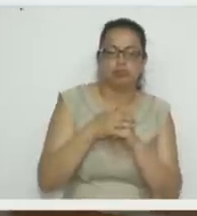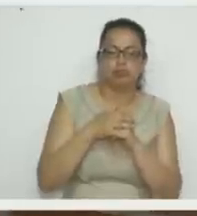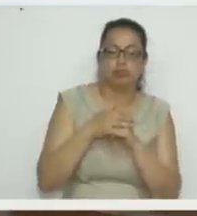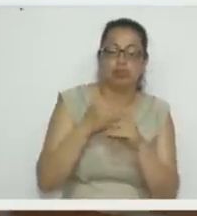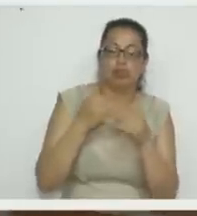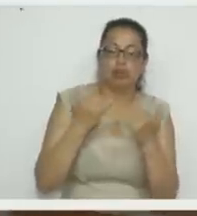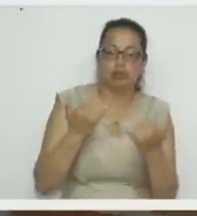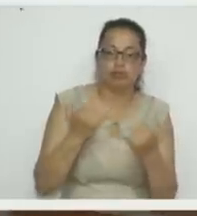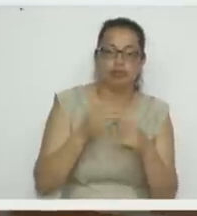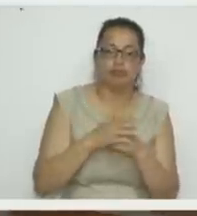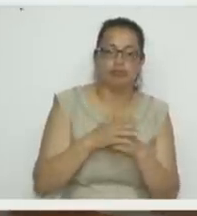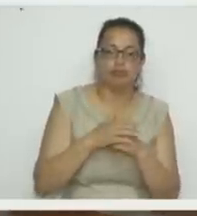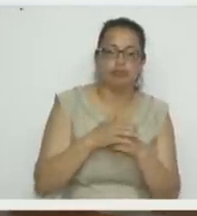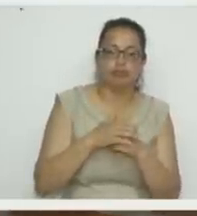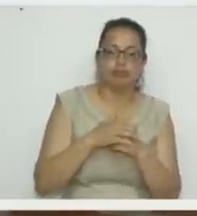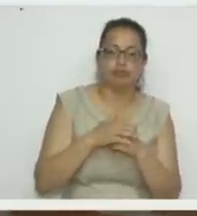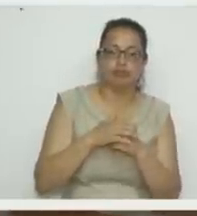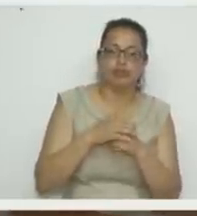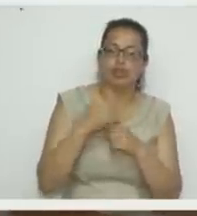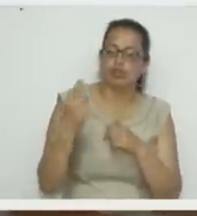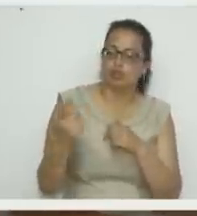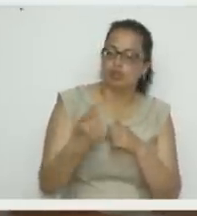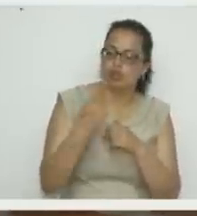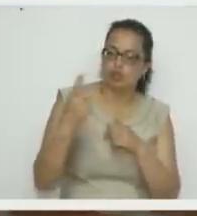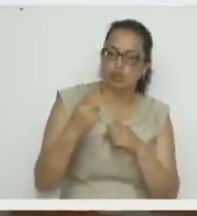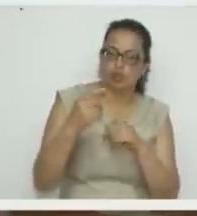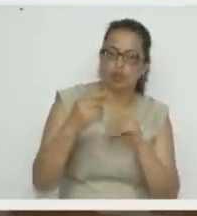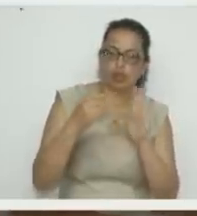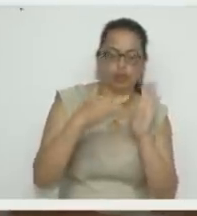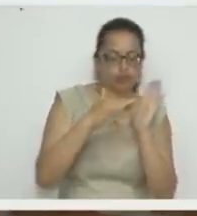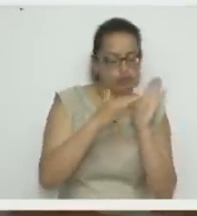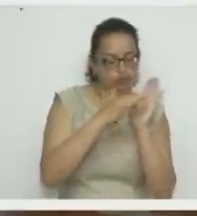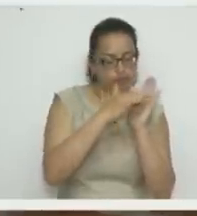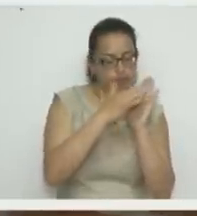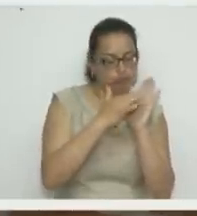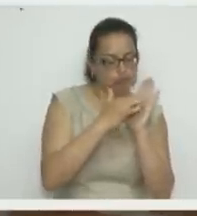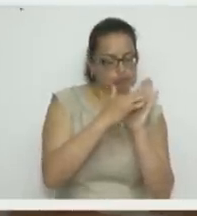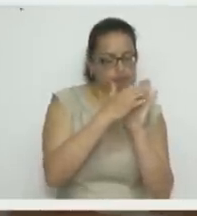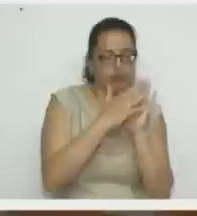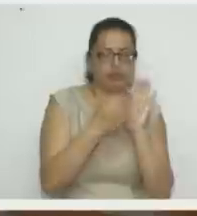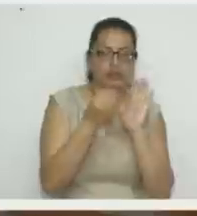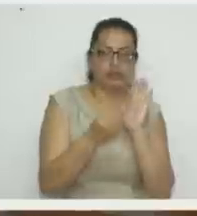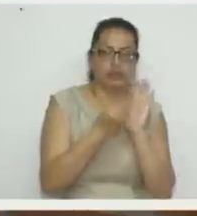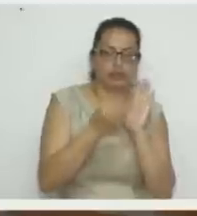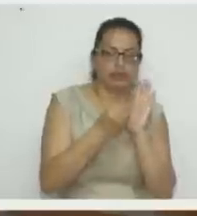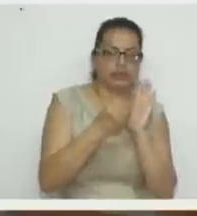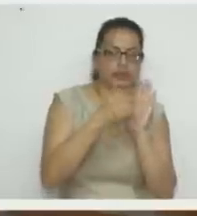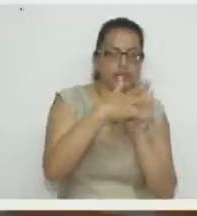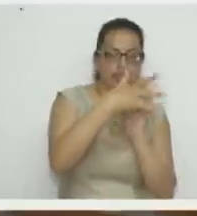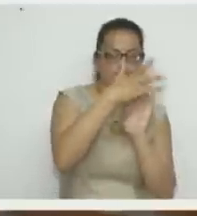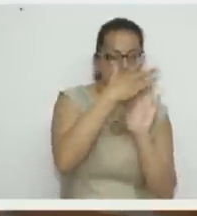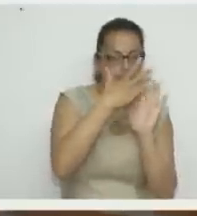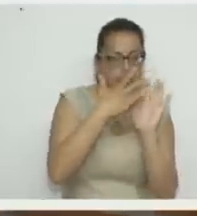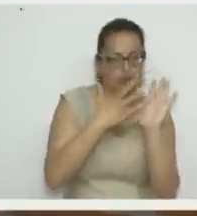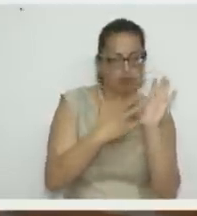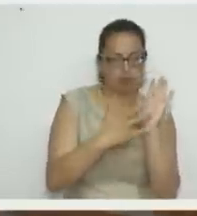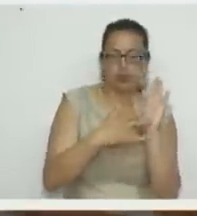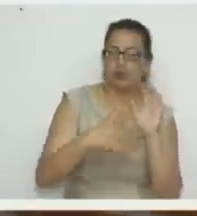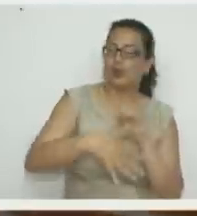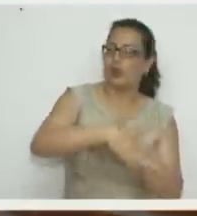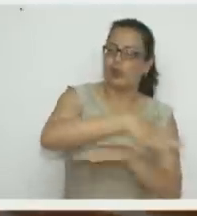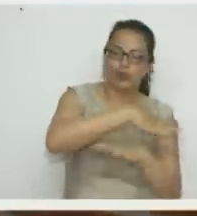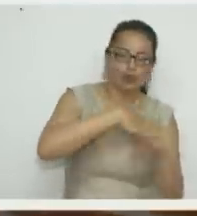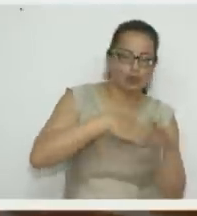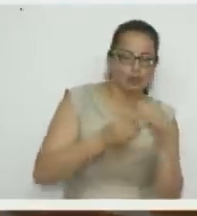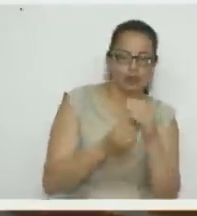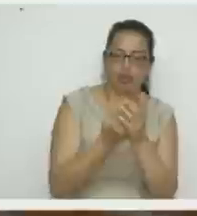Y que no llegue hasta la orilla, sino que quede difuminada. Eso lo vamos a hacer con todas las florecitas. Sí,